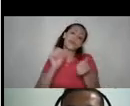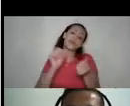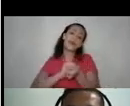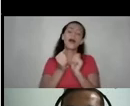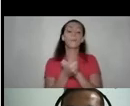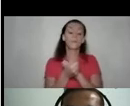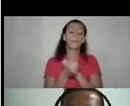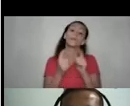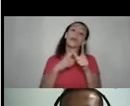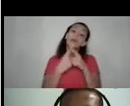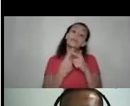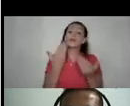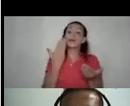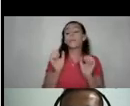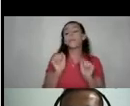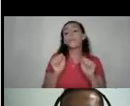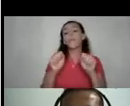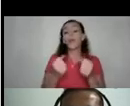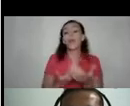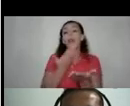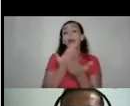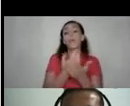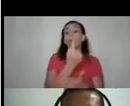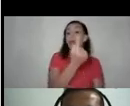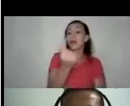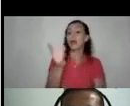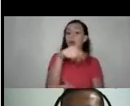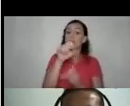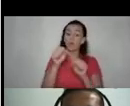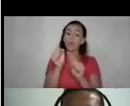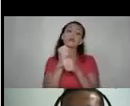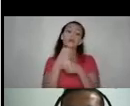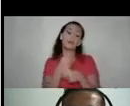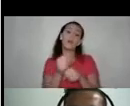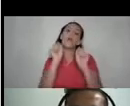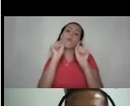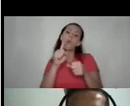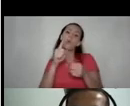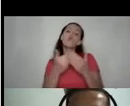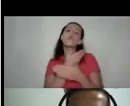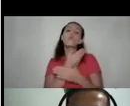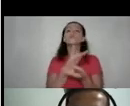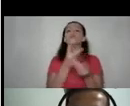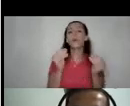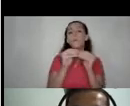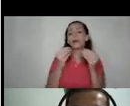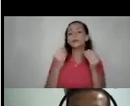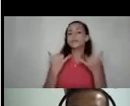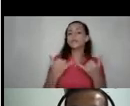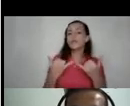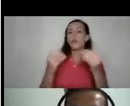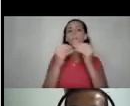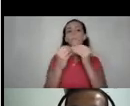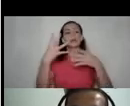muy posiblemente el aporte que cada uno y cada una puede hacer podría ser una nueva solución más innovadora más integral